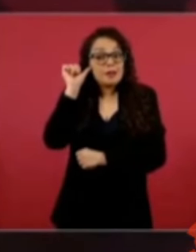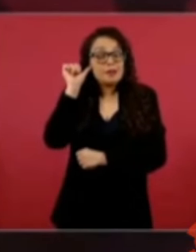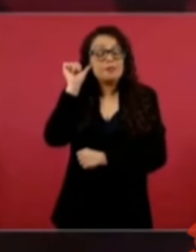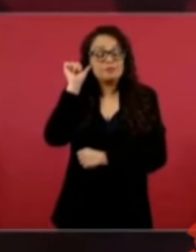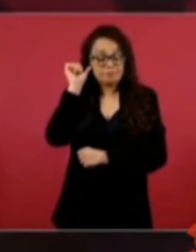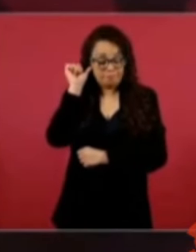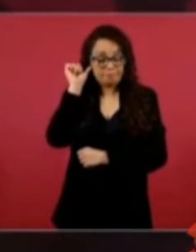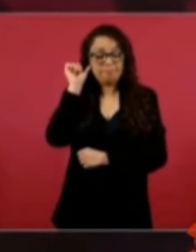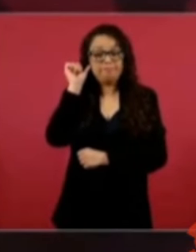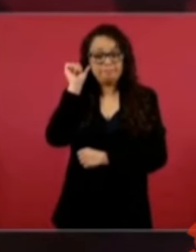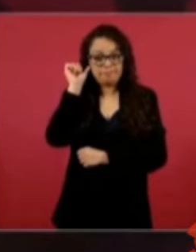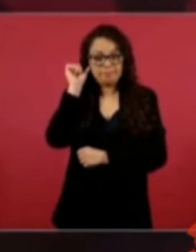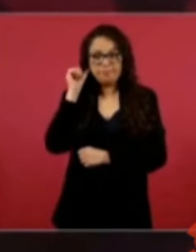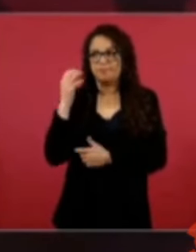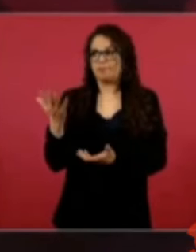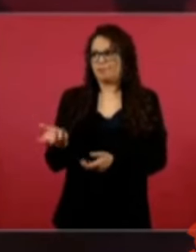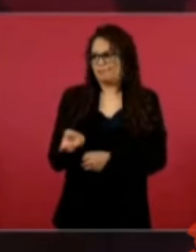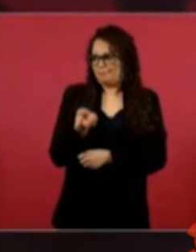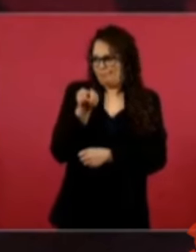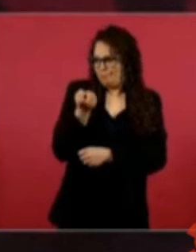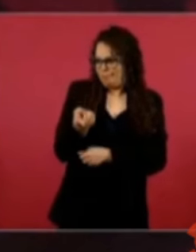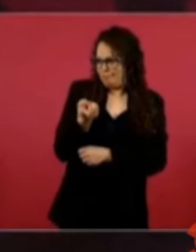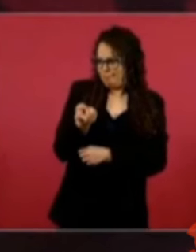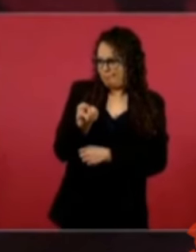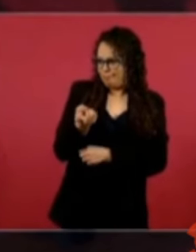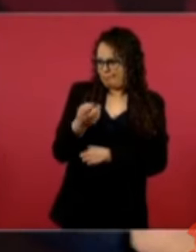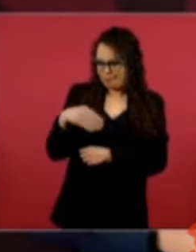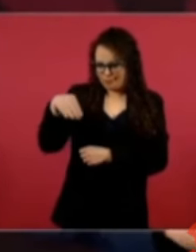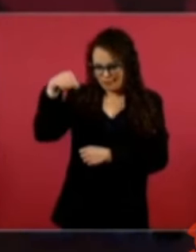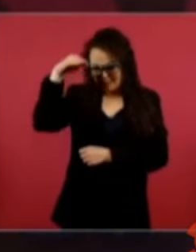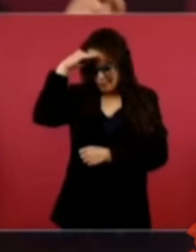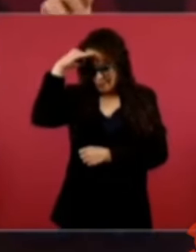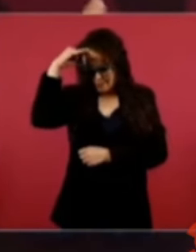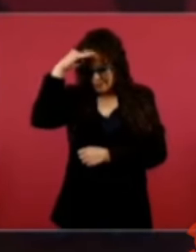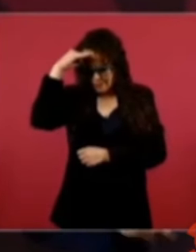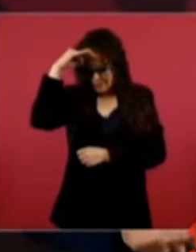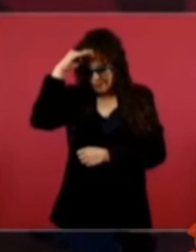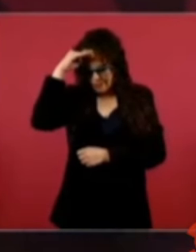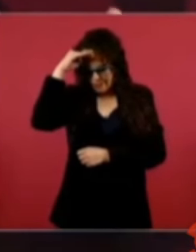¿cómo se le da libertad?